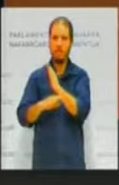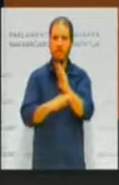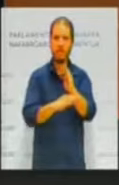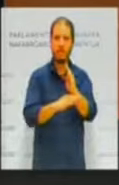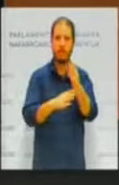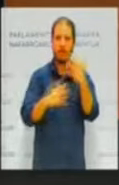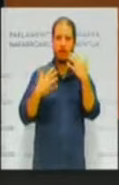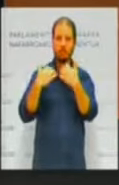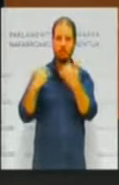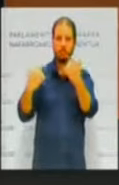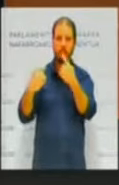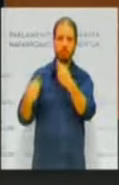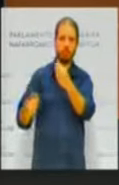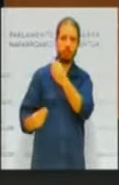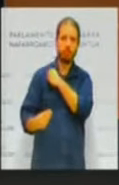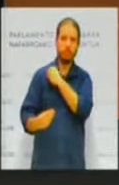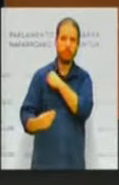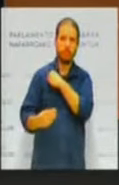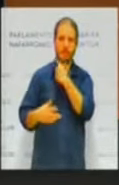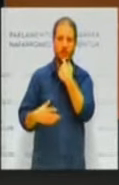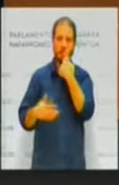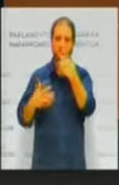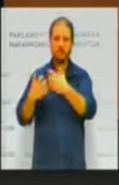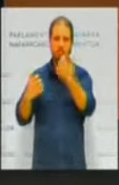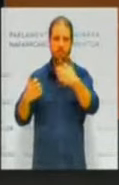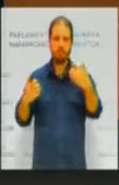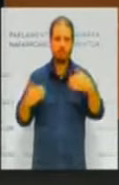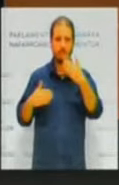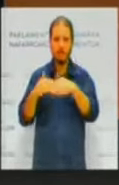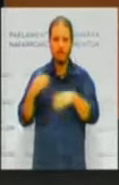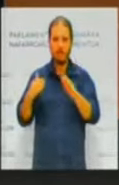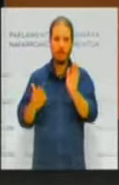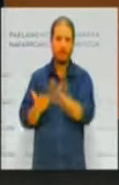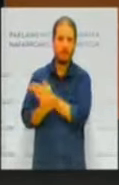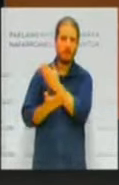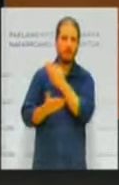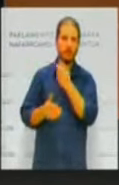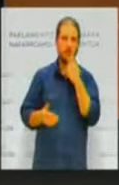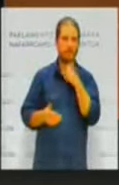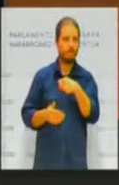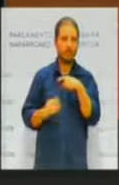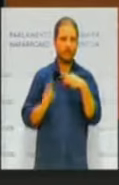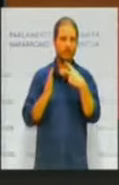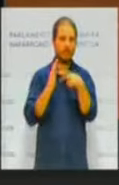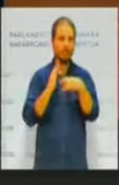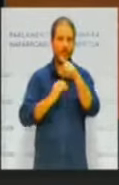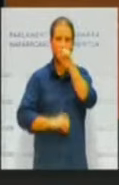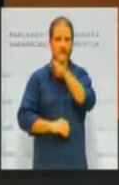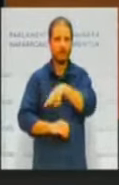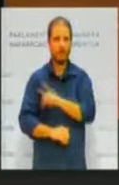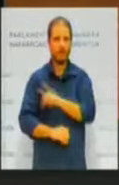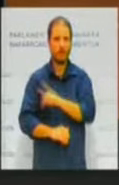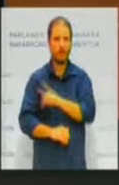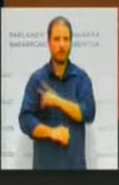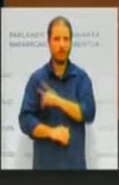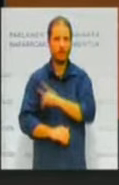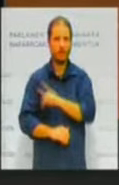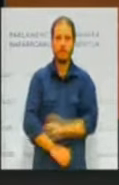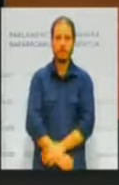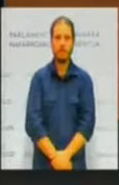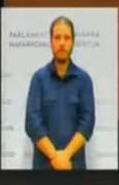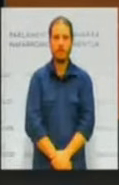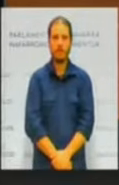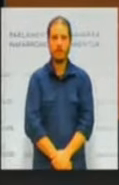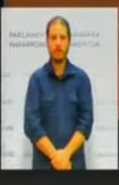PEI o de una pregunta escrita y se pasan los plazos, se está faltando a la transparencia. Porque se está impidiendo el